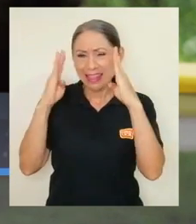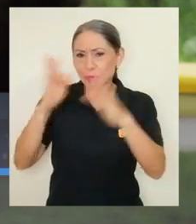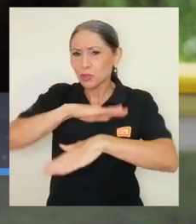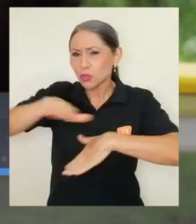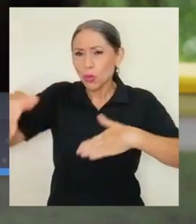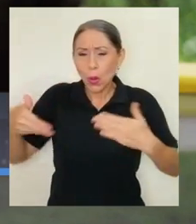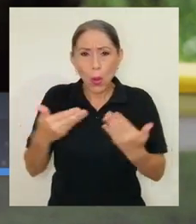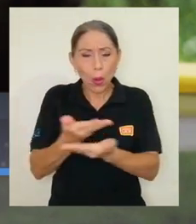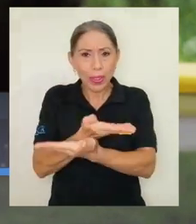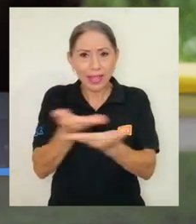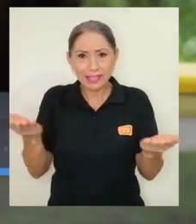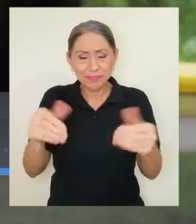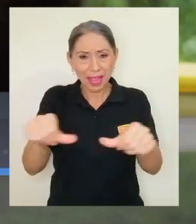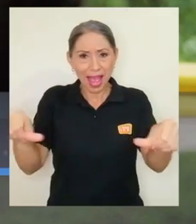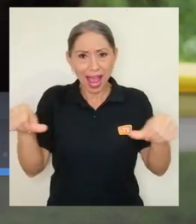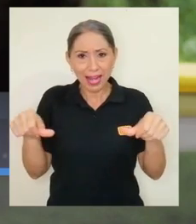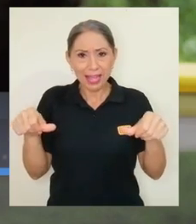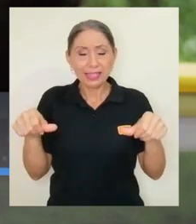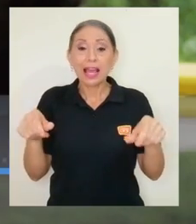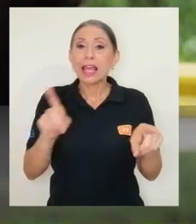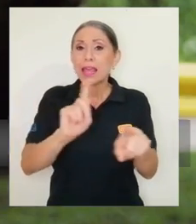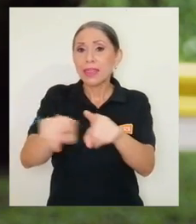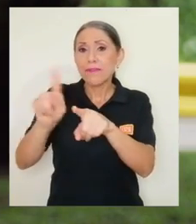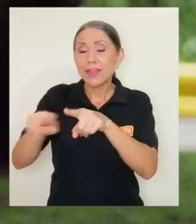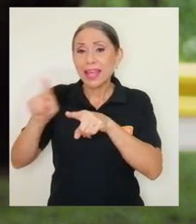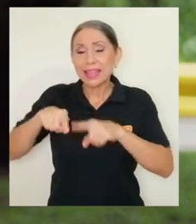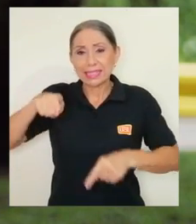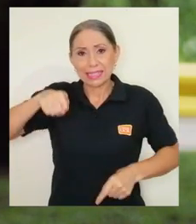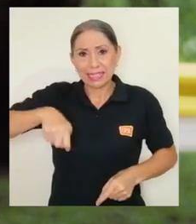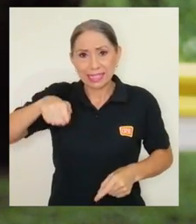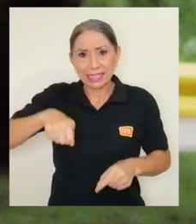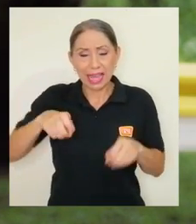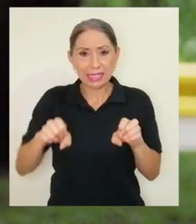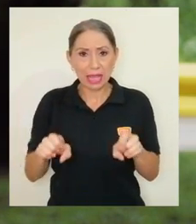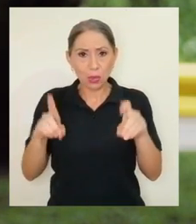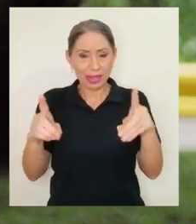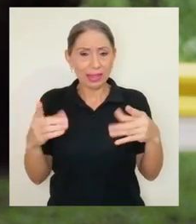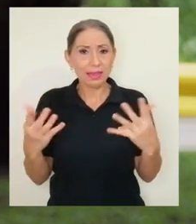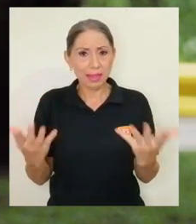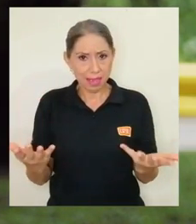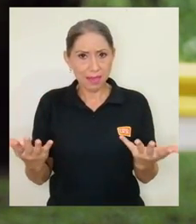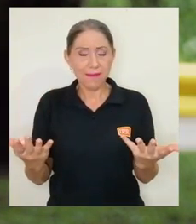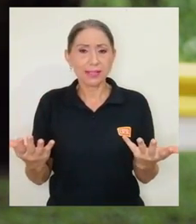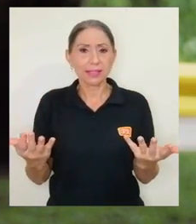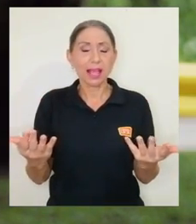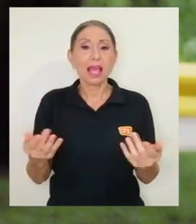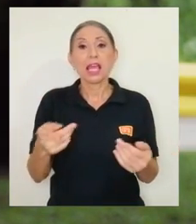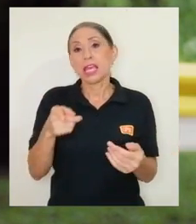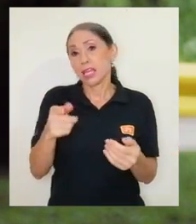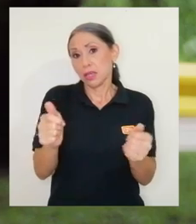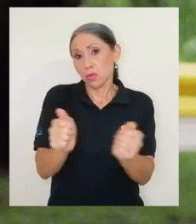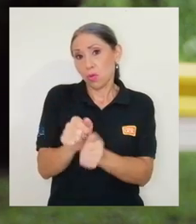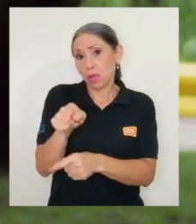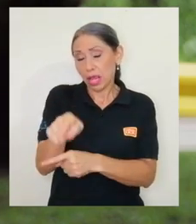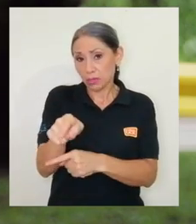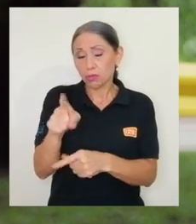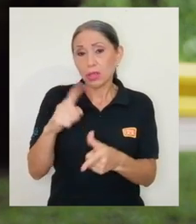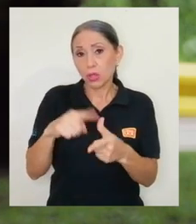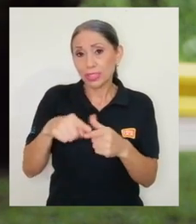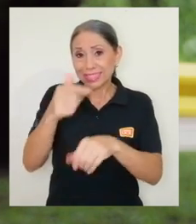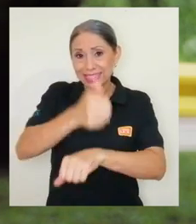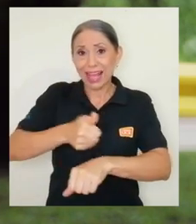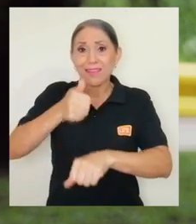estas áreas. así las diferentes necesidades educativas que tienen y a partir de ahí es que se